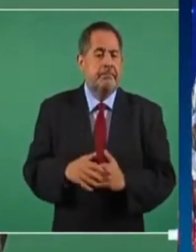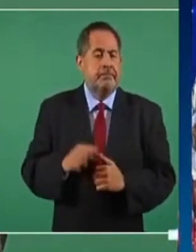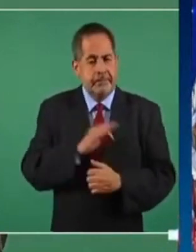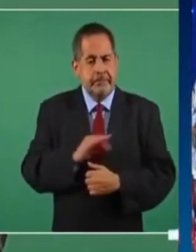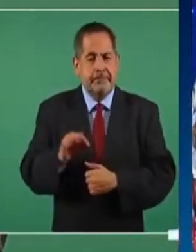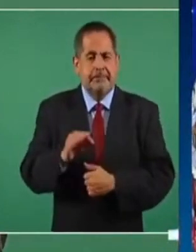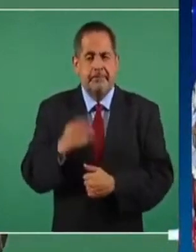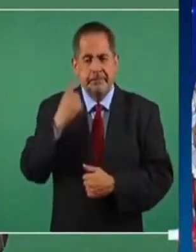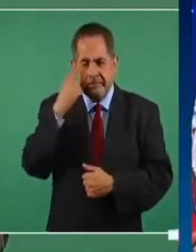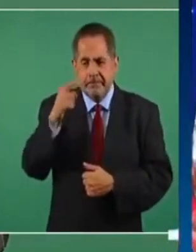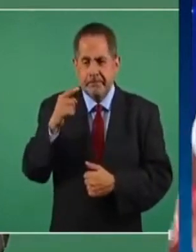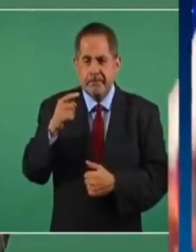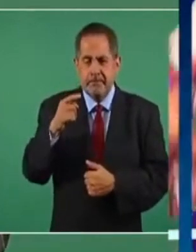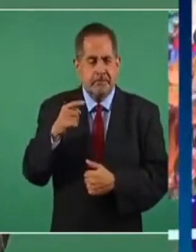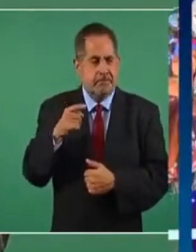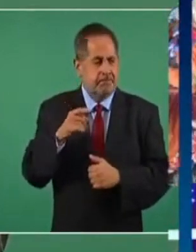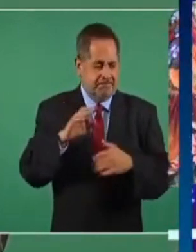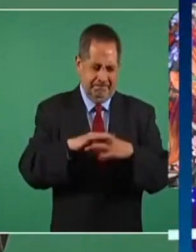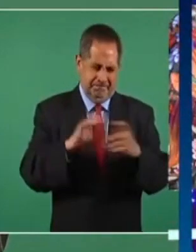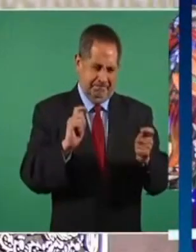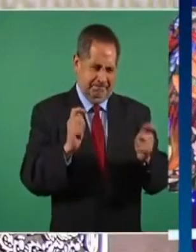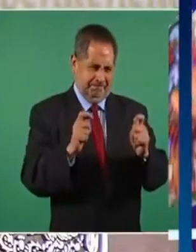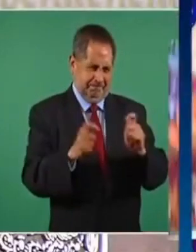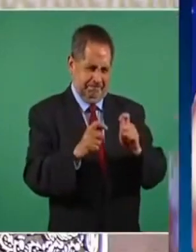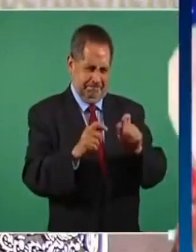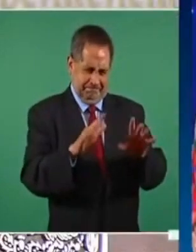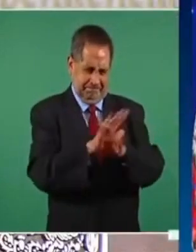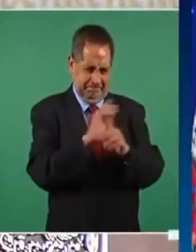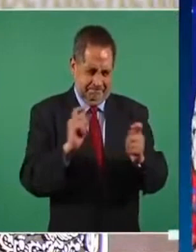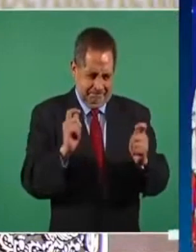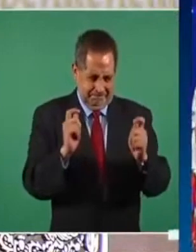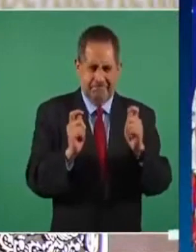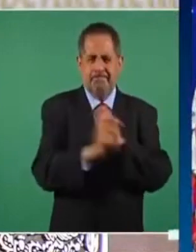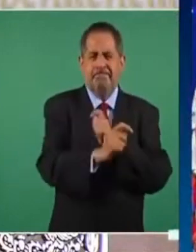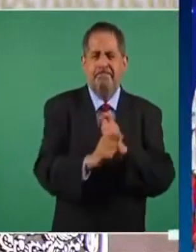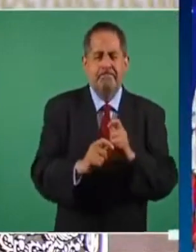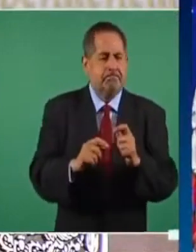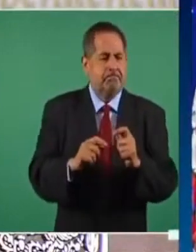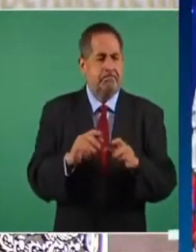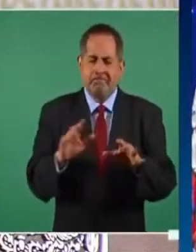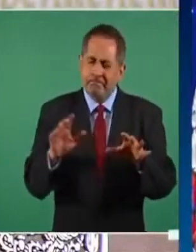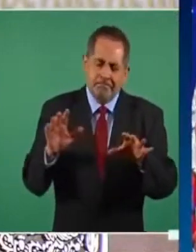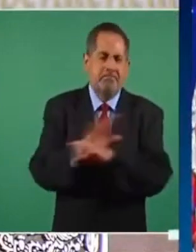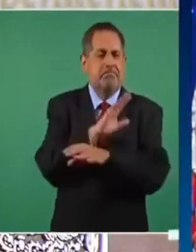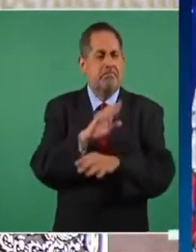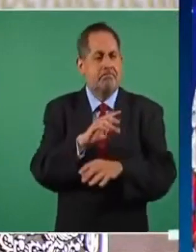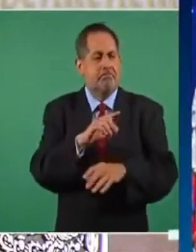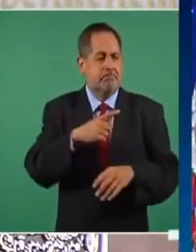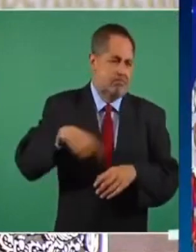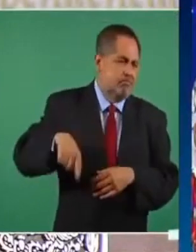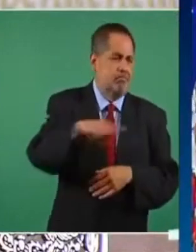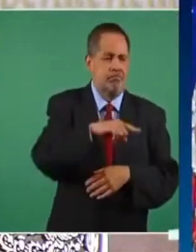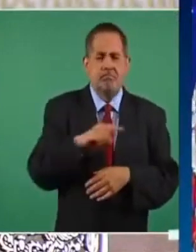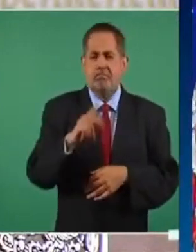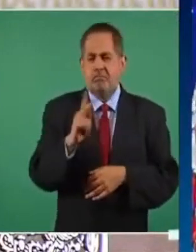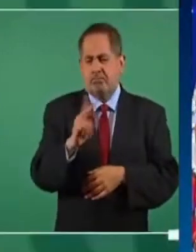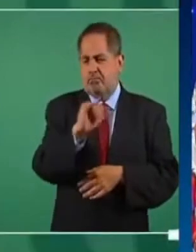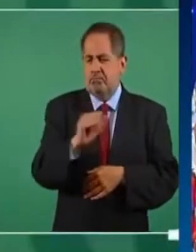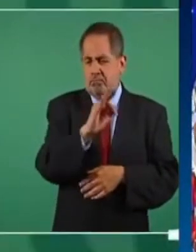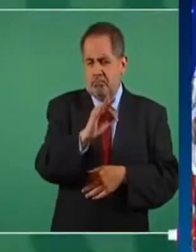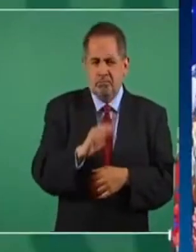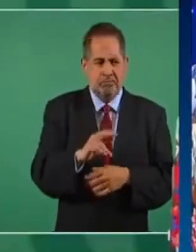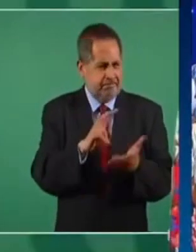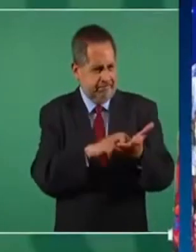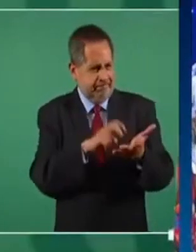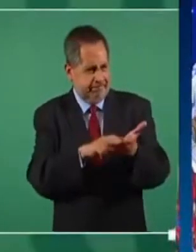para moralizar el Poder Judicial para purificar